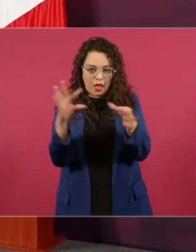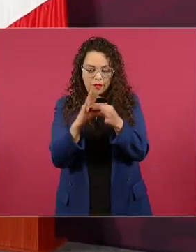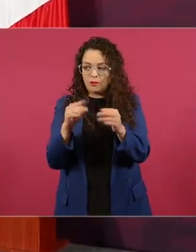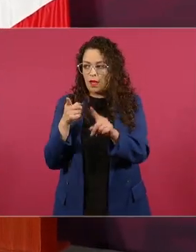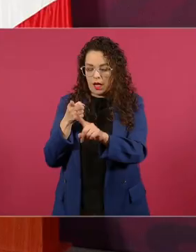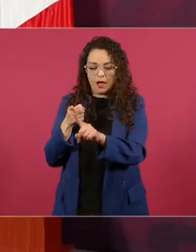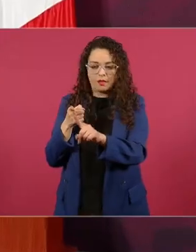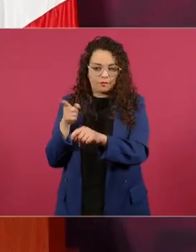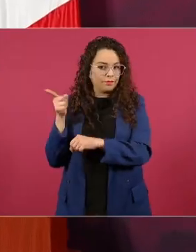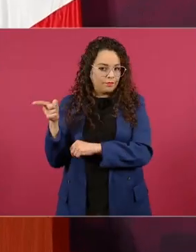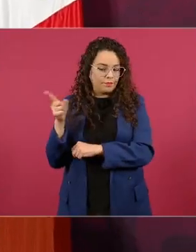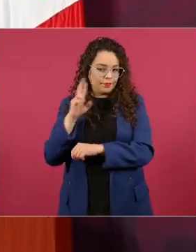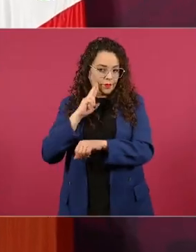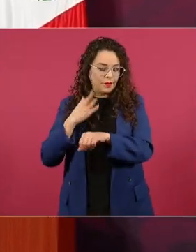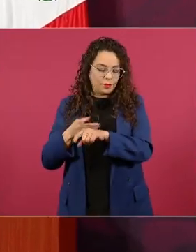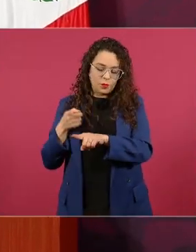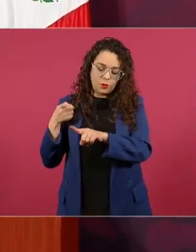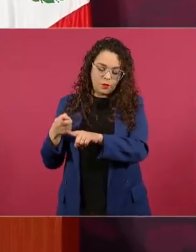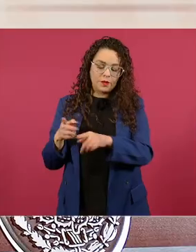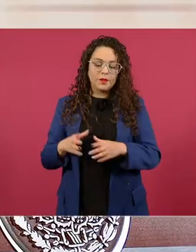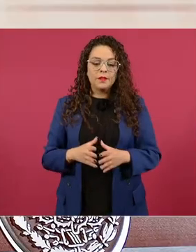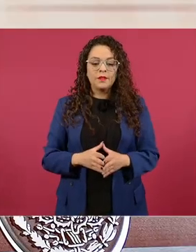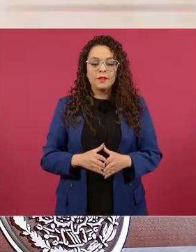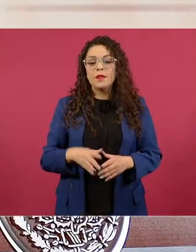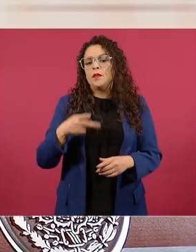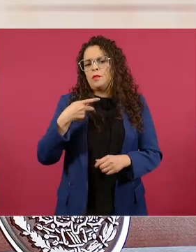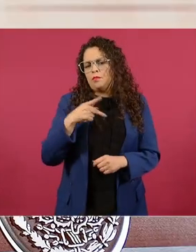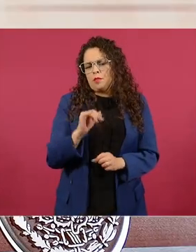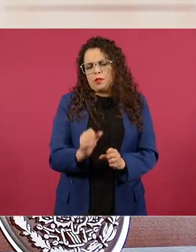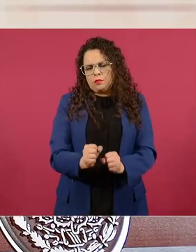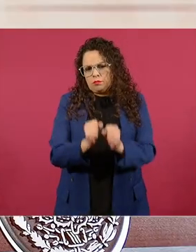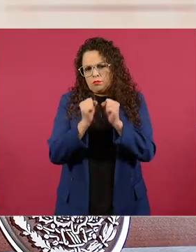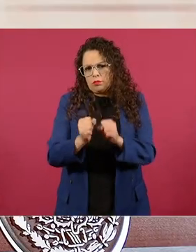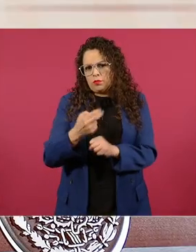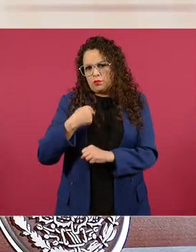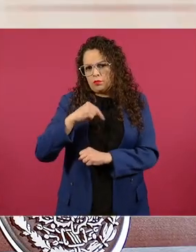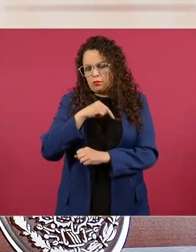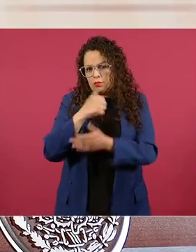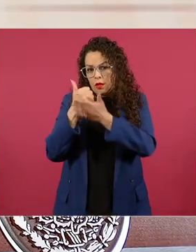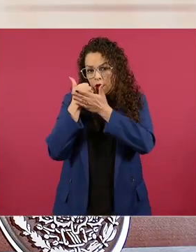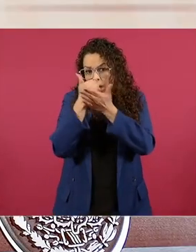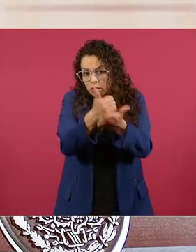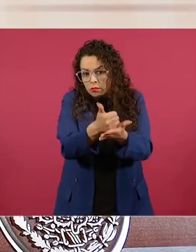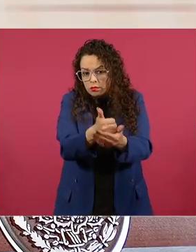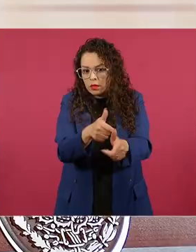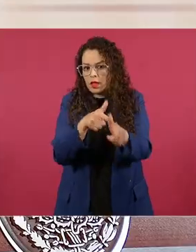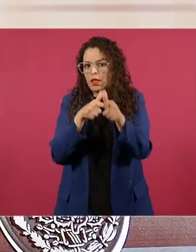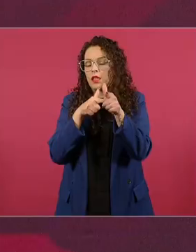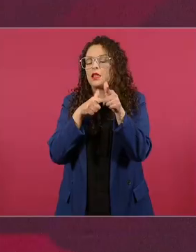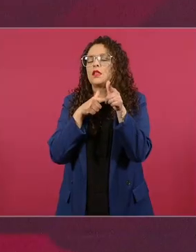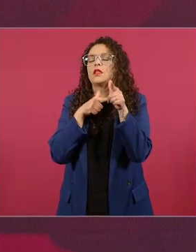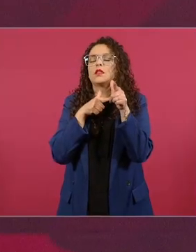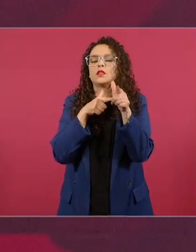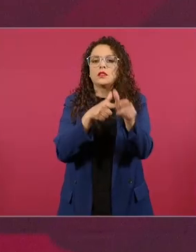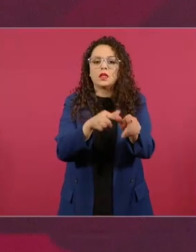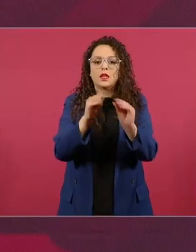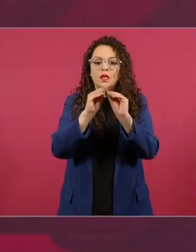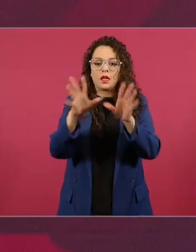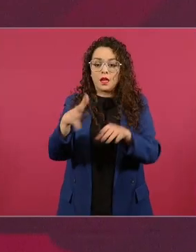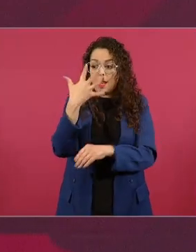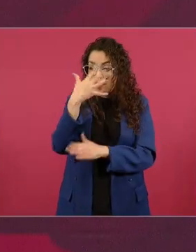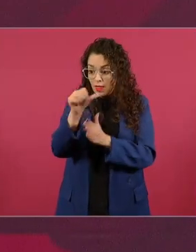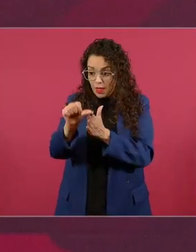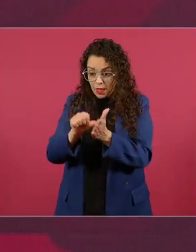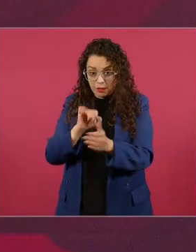que pues vamos a seguir ayudando nada más que si nos faltan diez meses